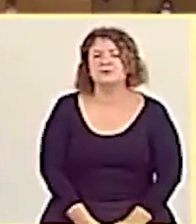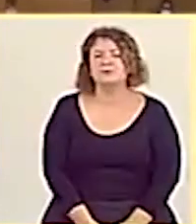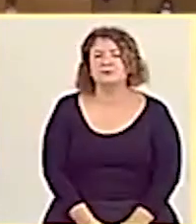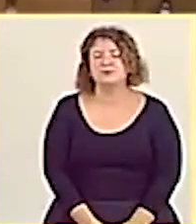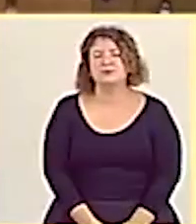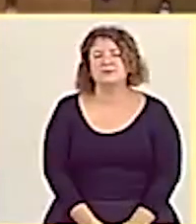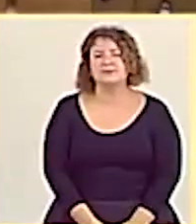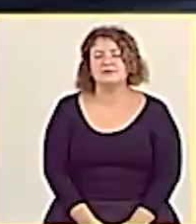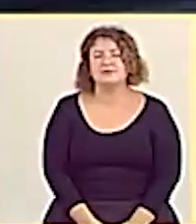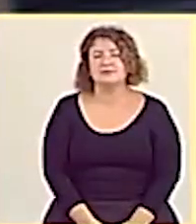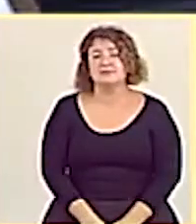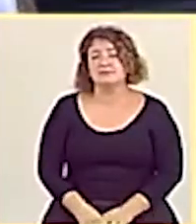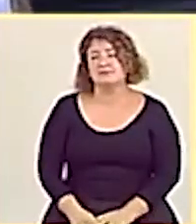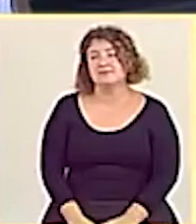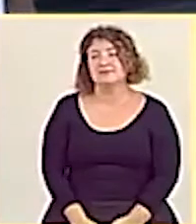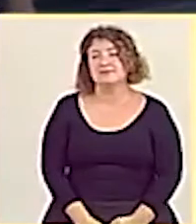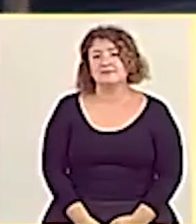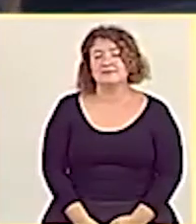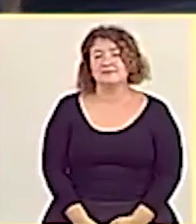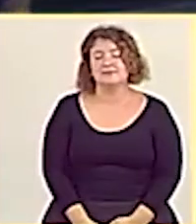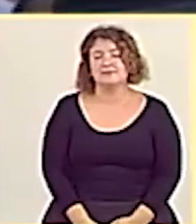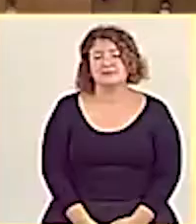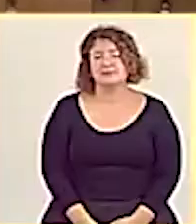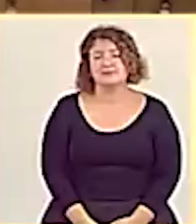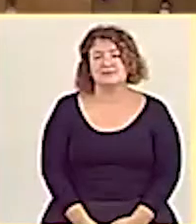Gracias, señora ministra. Señora Roldán.